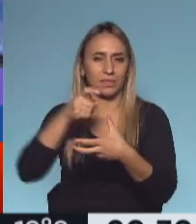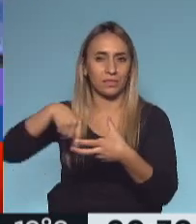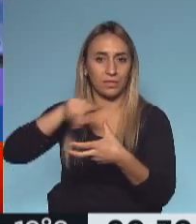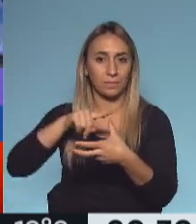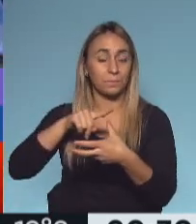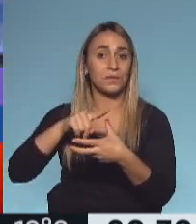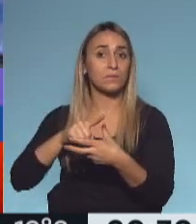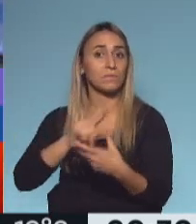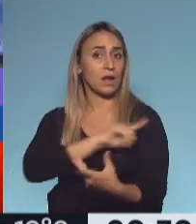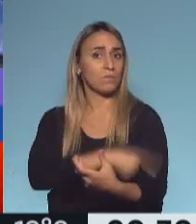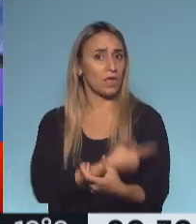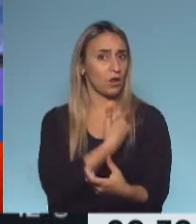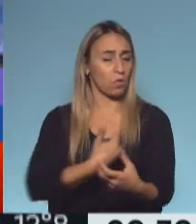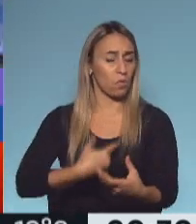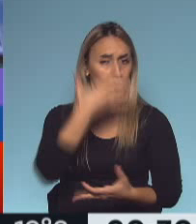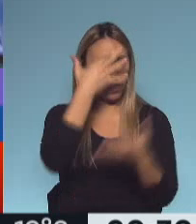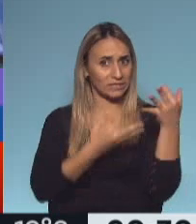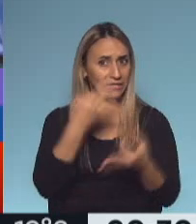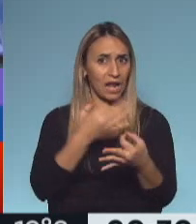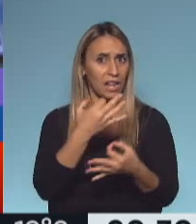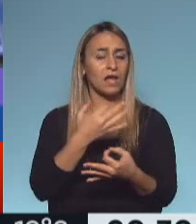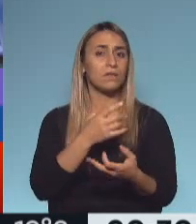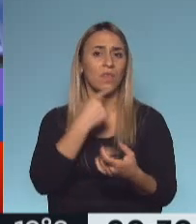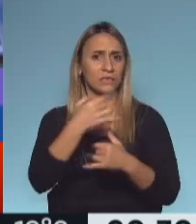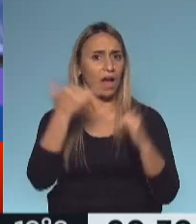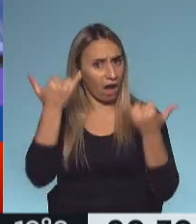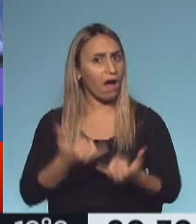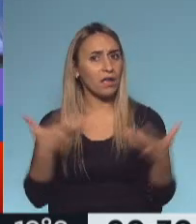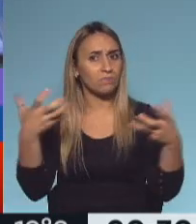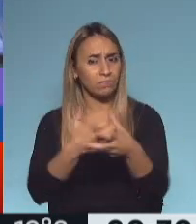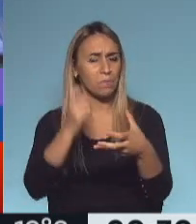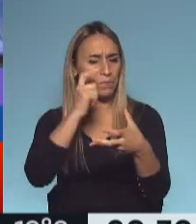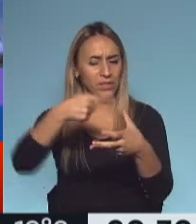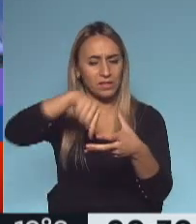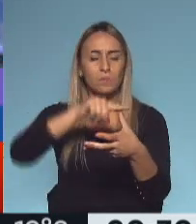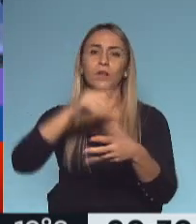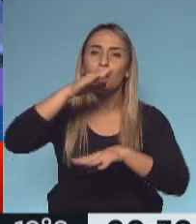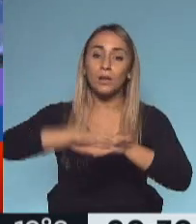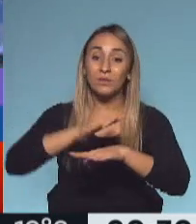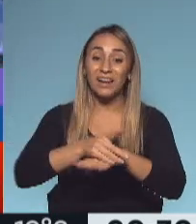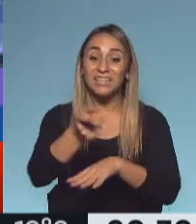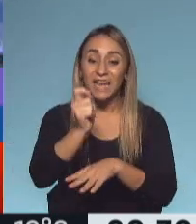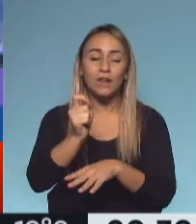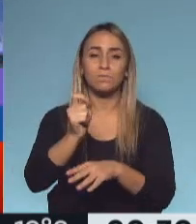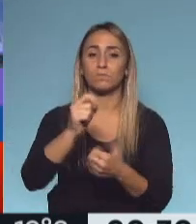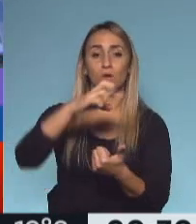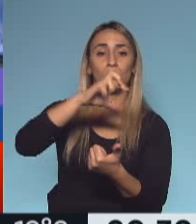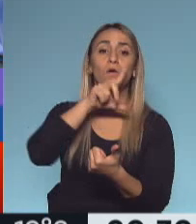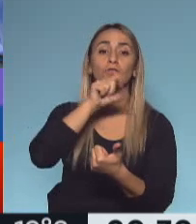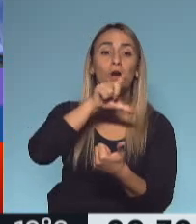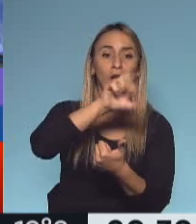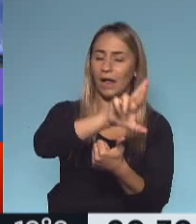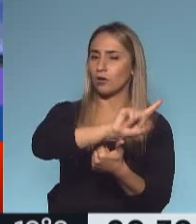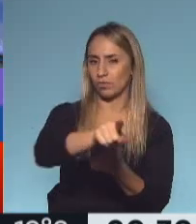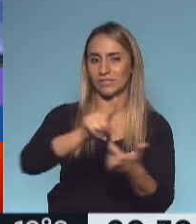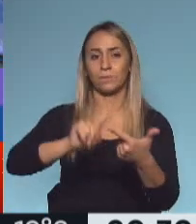para el Poder Judicial existió. Lo que no hubo fue responsabilidad ni de Potocar, ni de